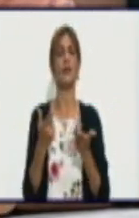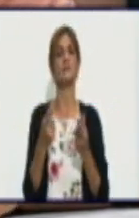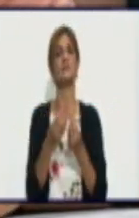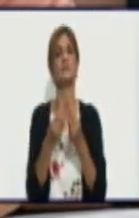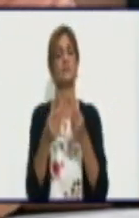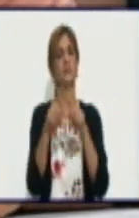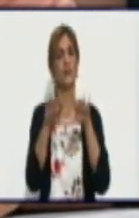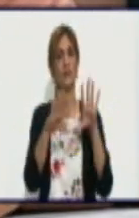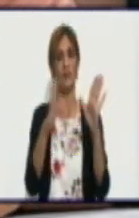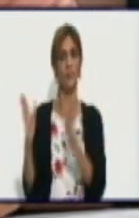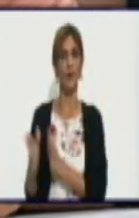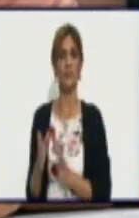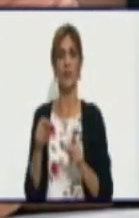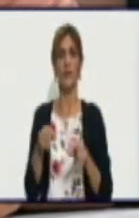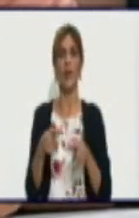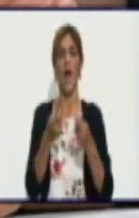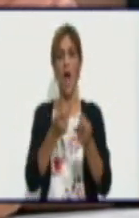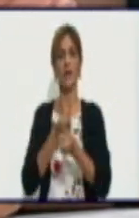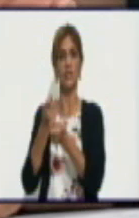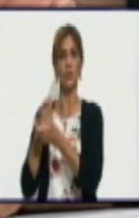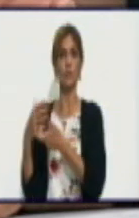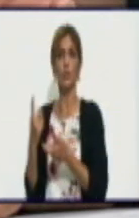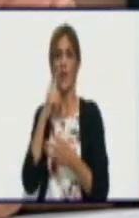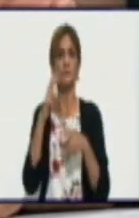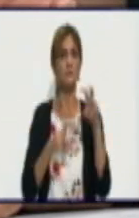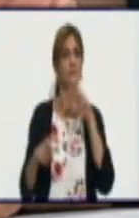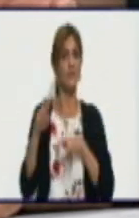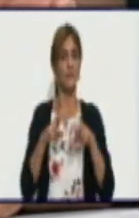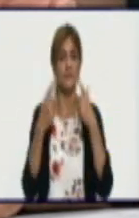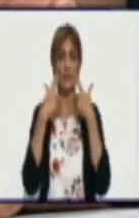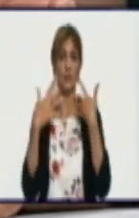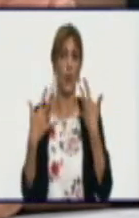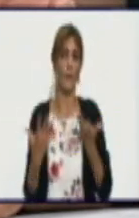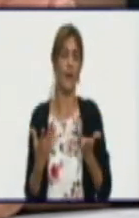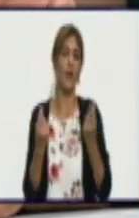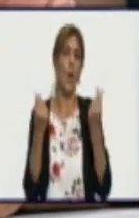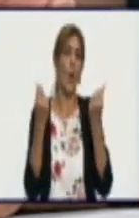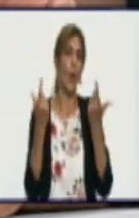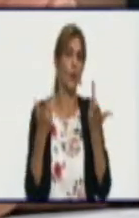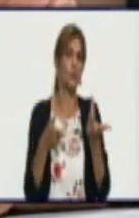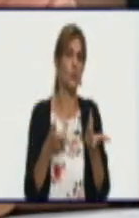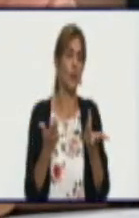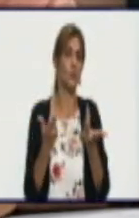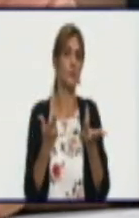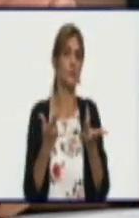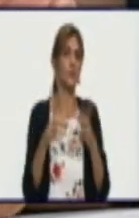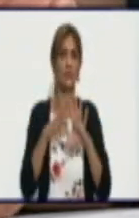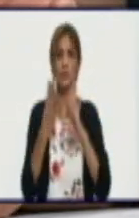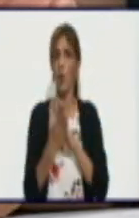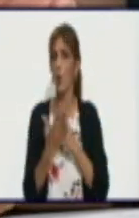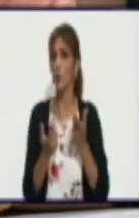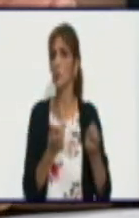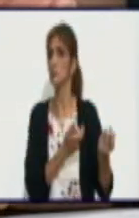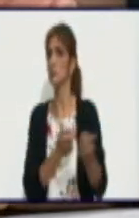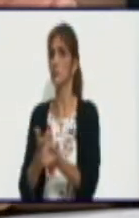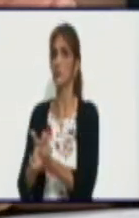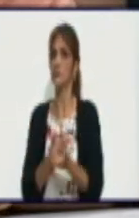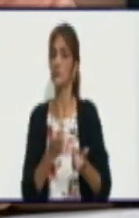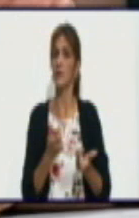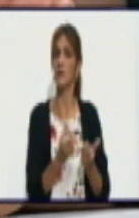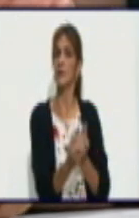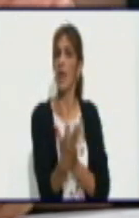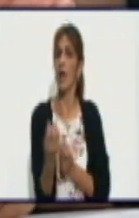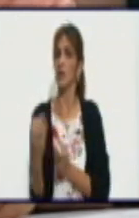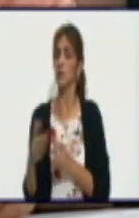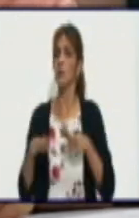vende el sistema de la agricultura? Se están revisando los costos de ellos para una disminución también de esos